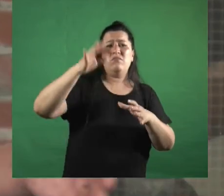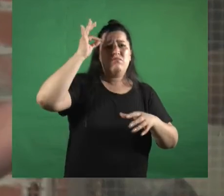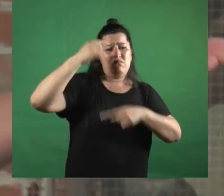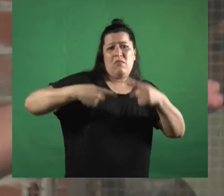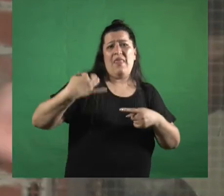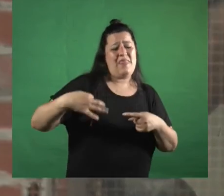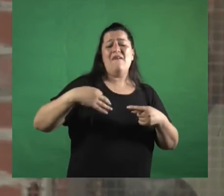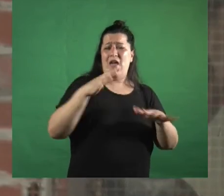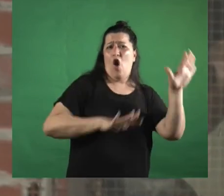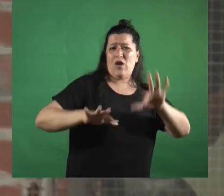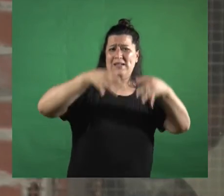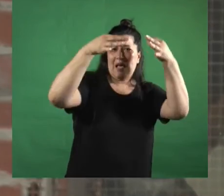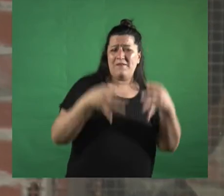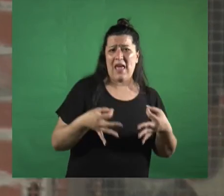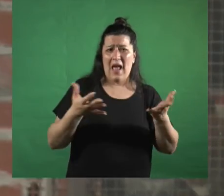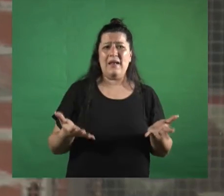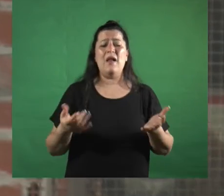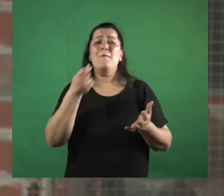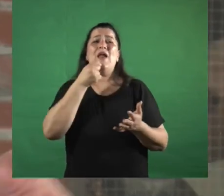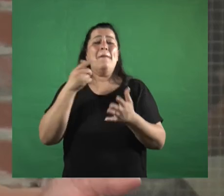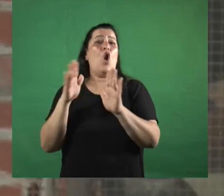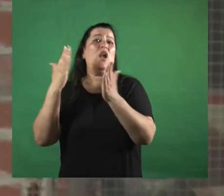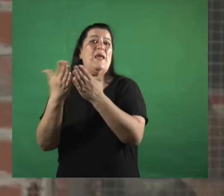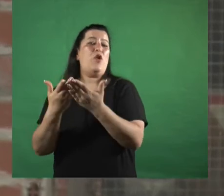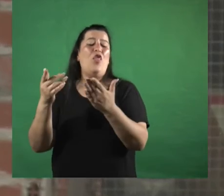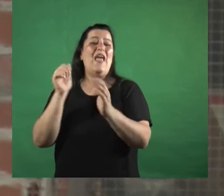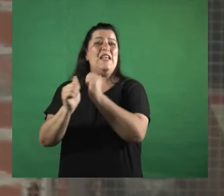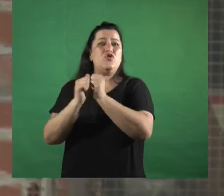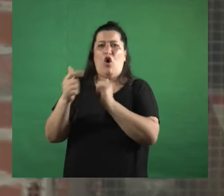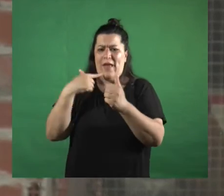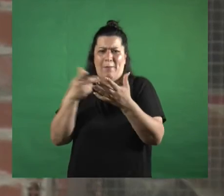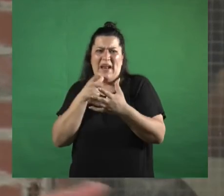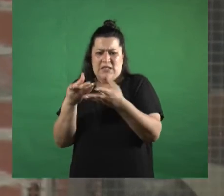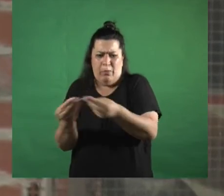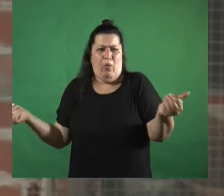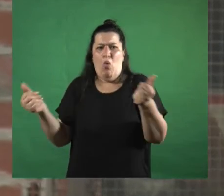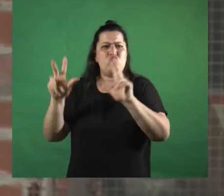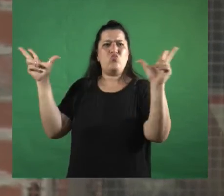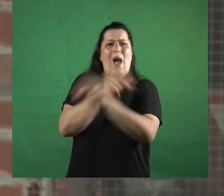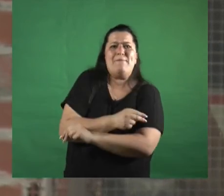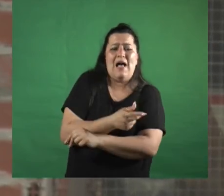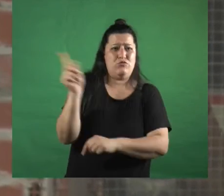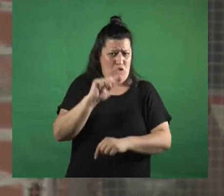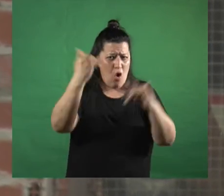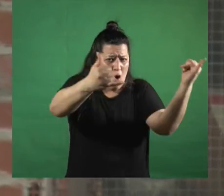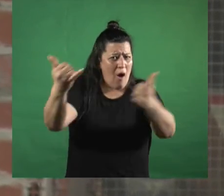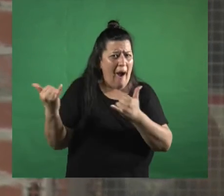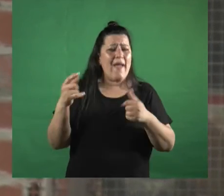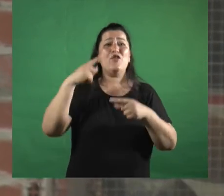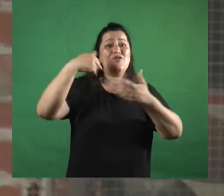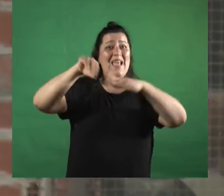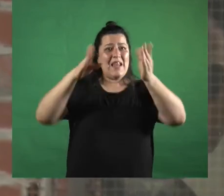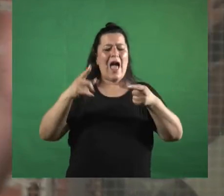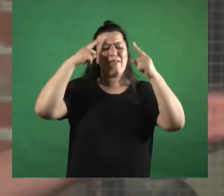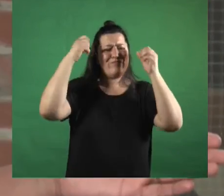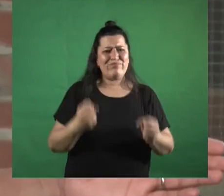desaparecido como dicen los libros de historia ahora lo que viene haciendo la gestión del INADI con tus condiciones visibilizando el